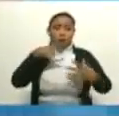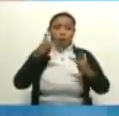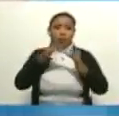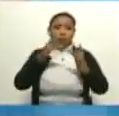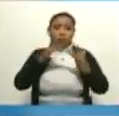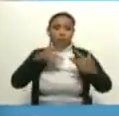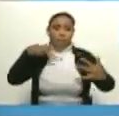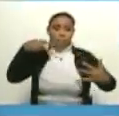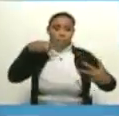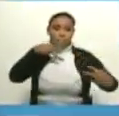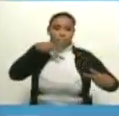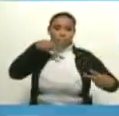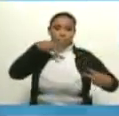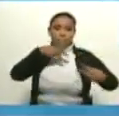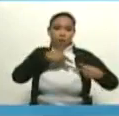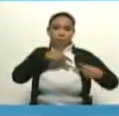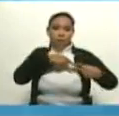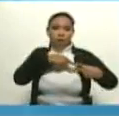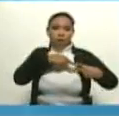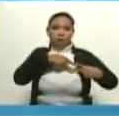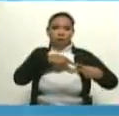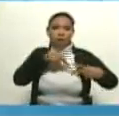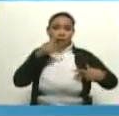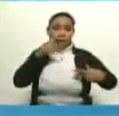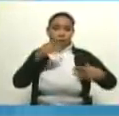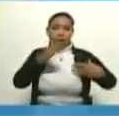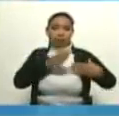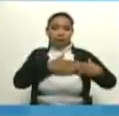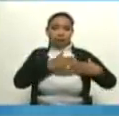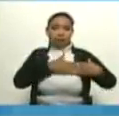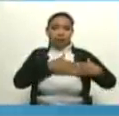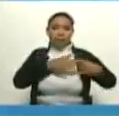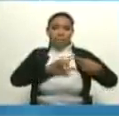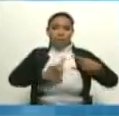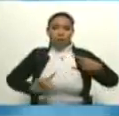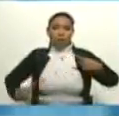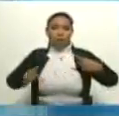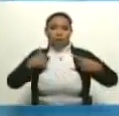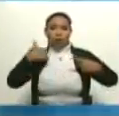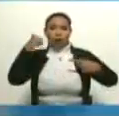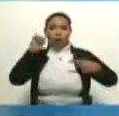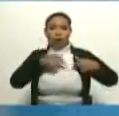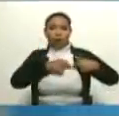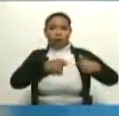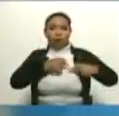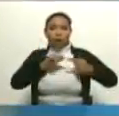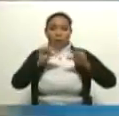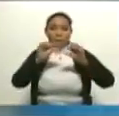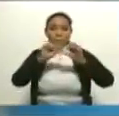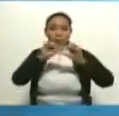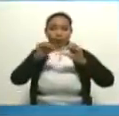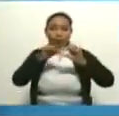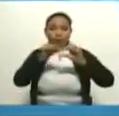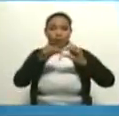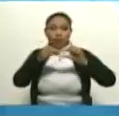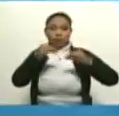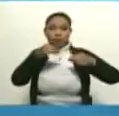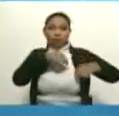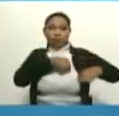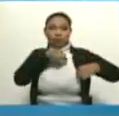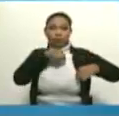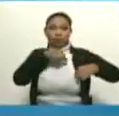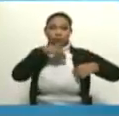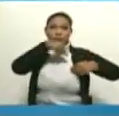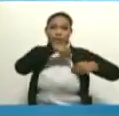Esos cables tienen la capacidad de conducir la información eléctrica que yo le tengo en el marcapaso. El marcapaso queda acá y los cables quedan dentro del